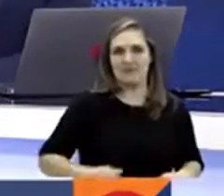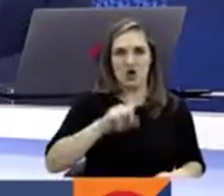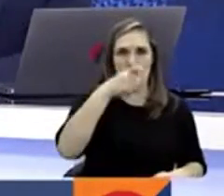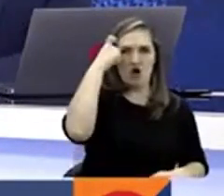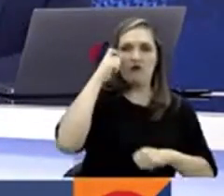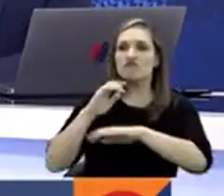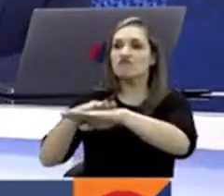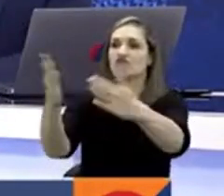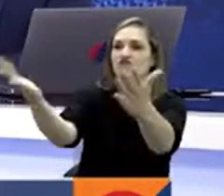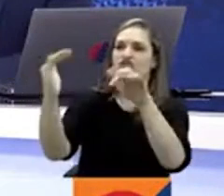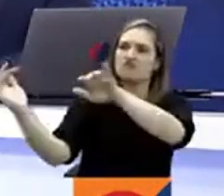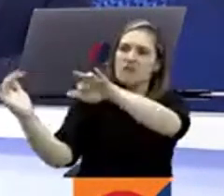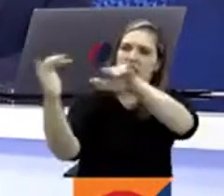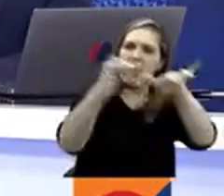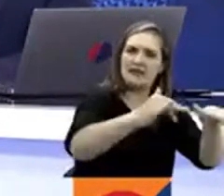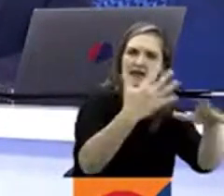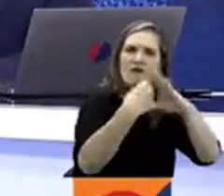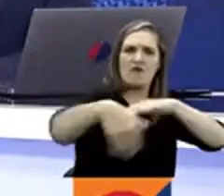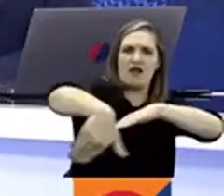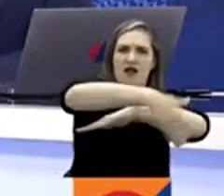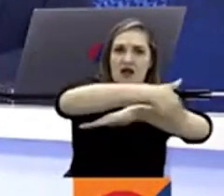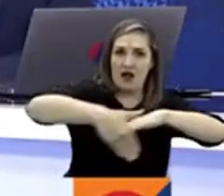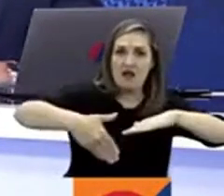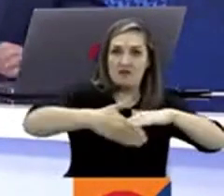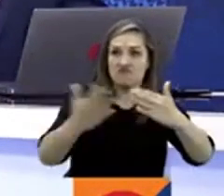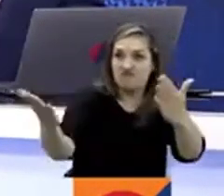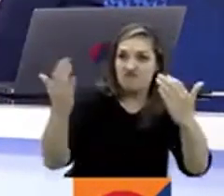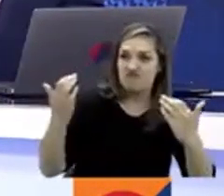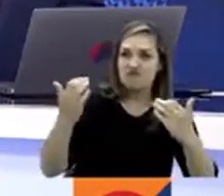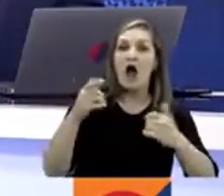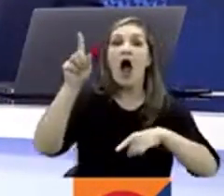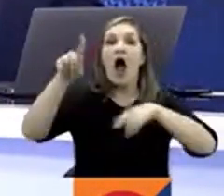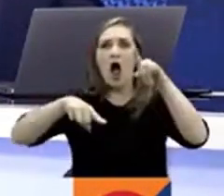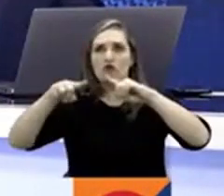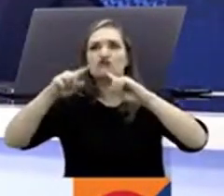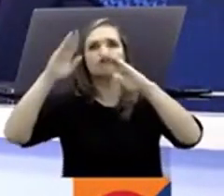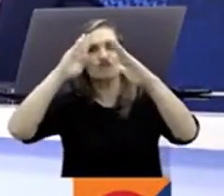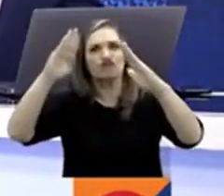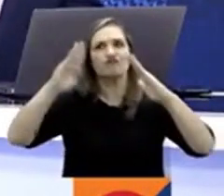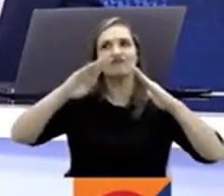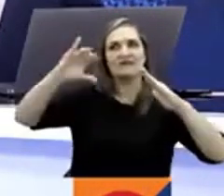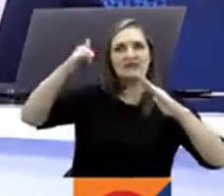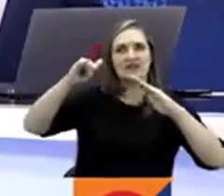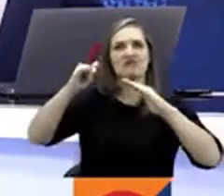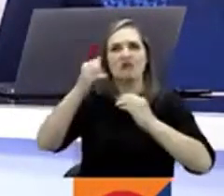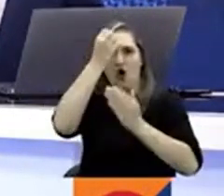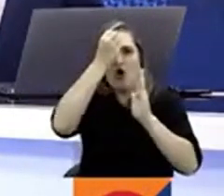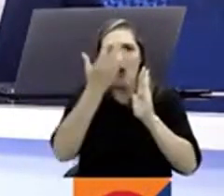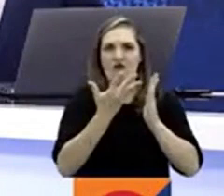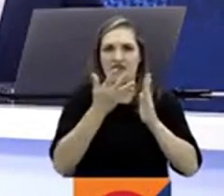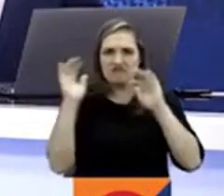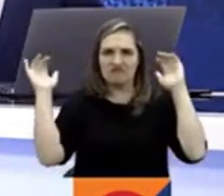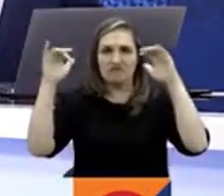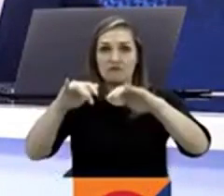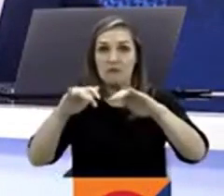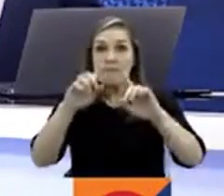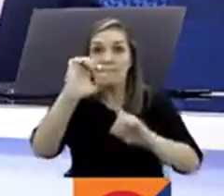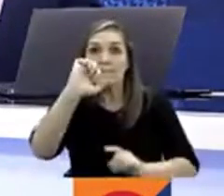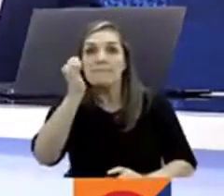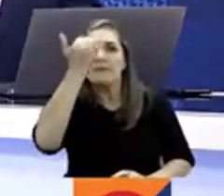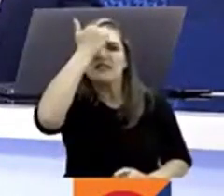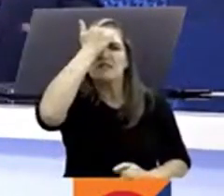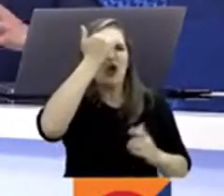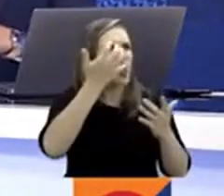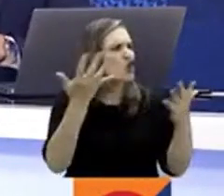reformas del cambio. Algunas ciudades del país atendieron su llamado y llenaron las plazas públicas. Pero el evento central lo protagonizó el propio